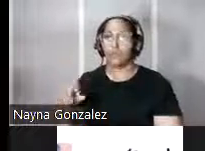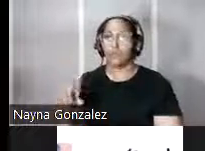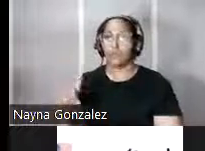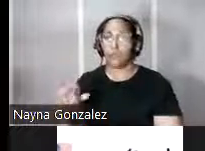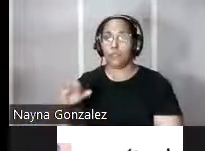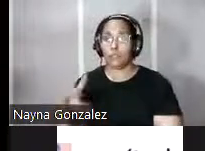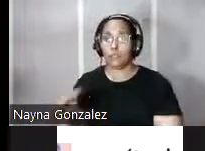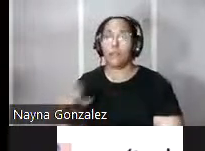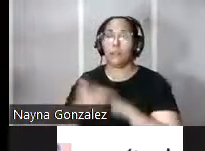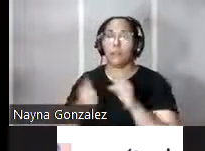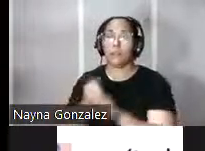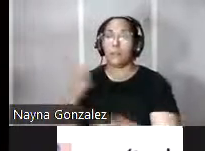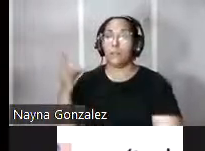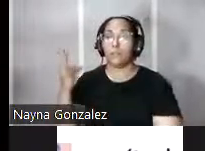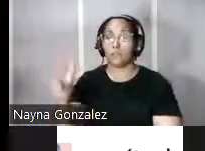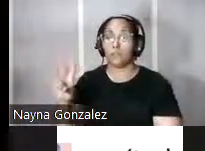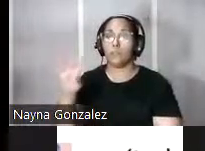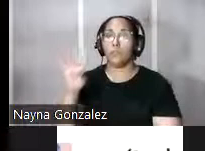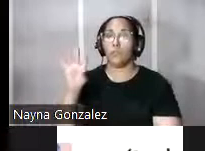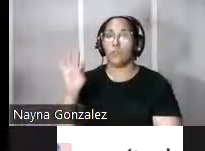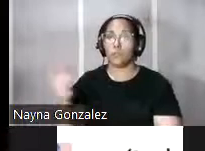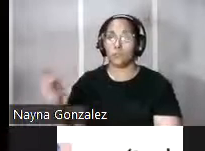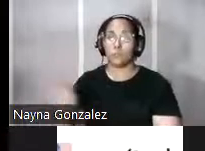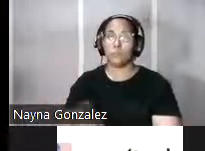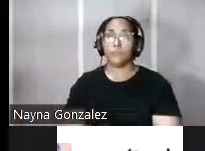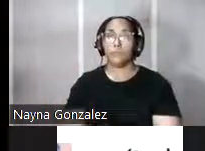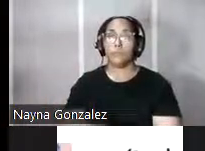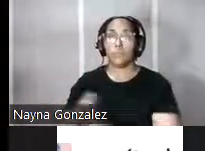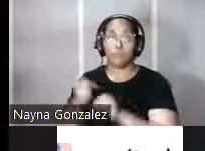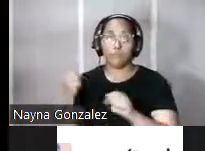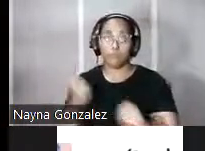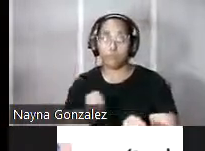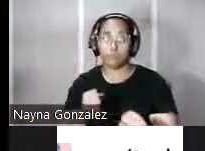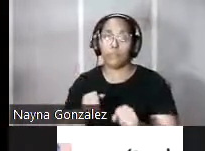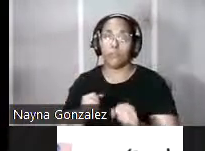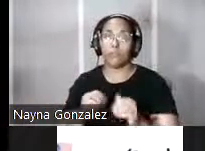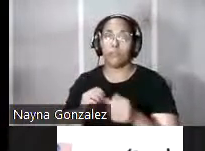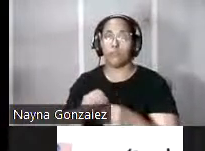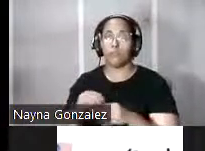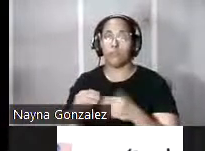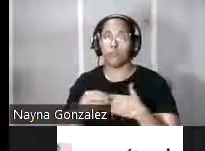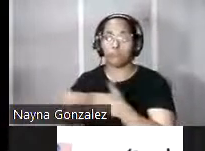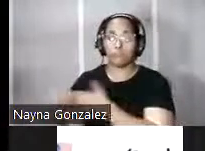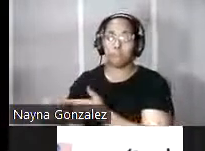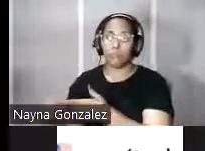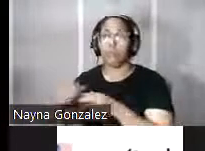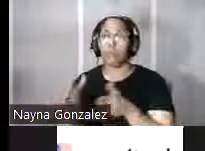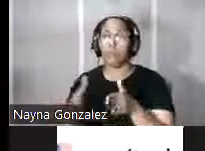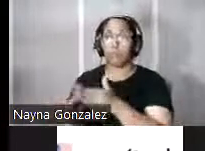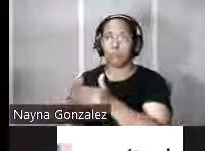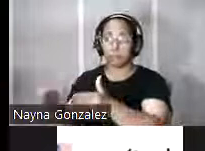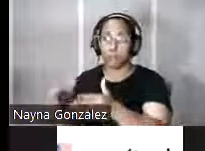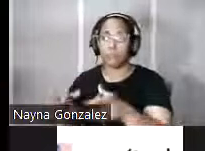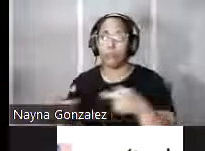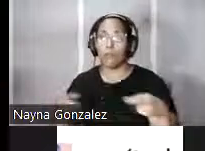1799 unas fortificaciones que sabemos que fueron erigidas en la boca del río un